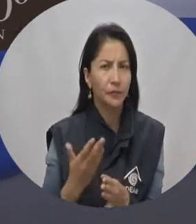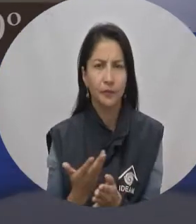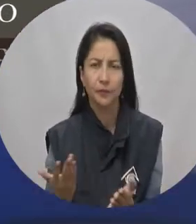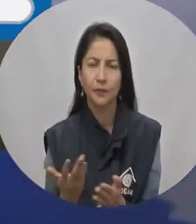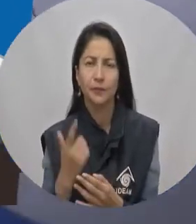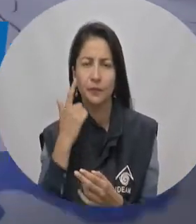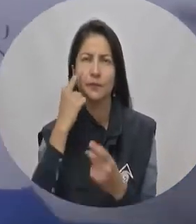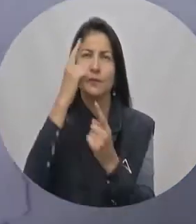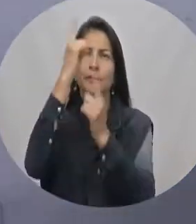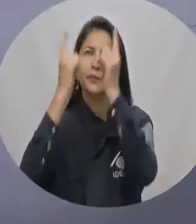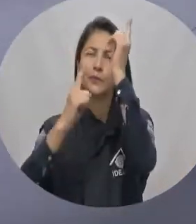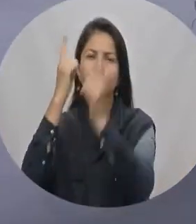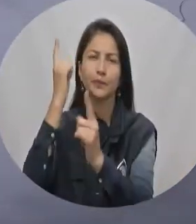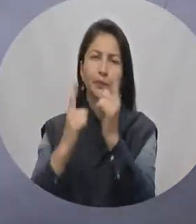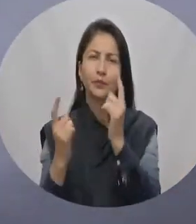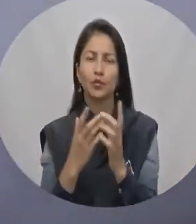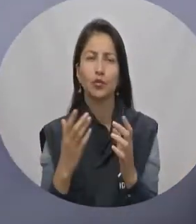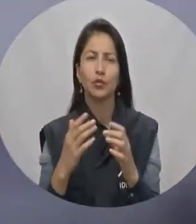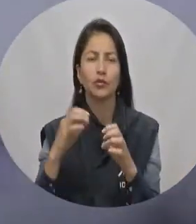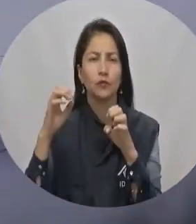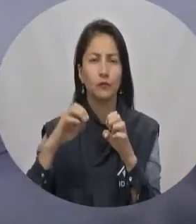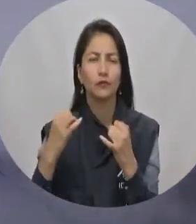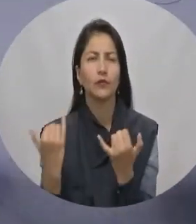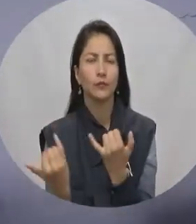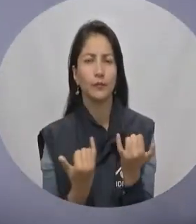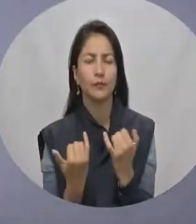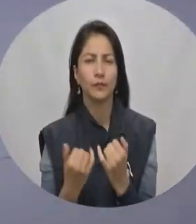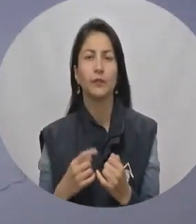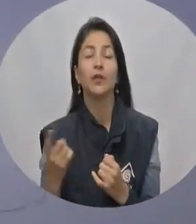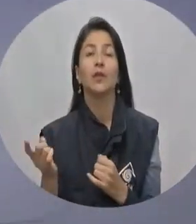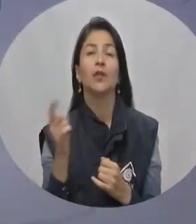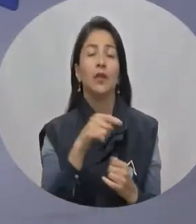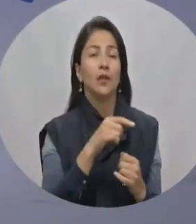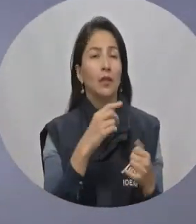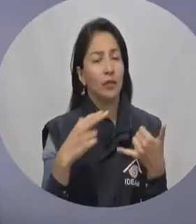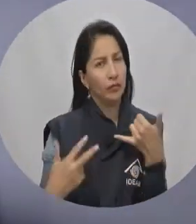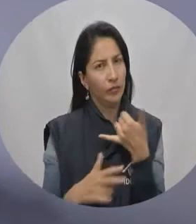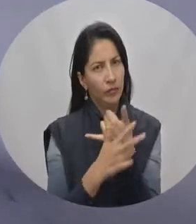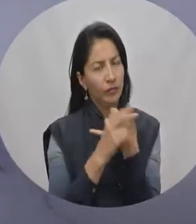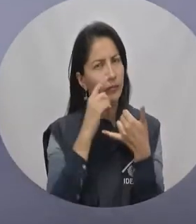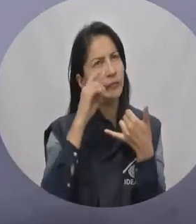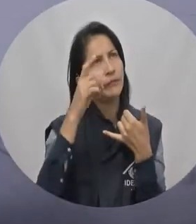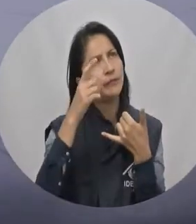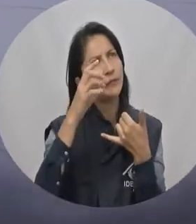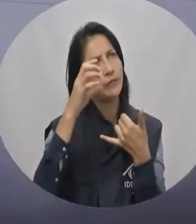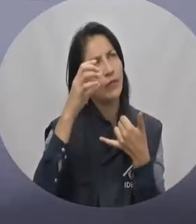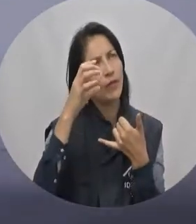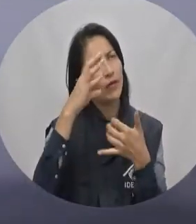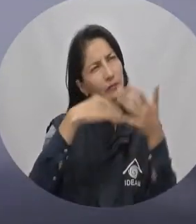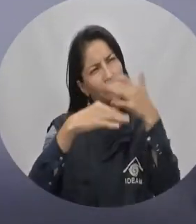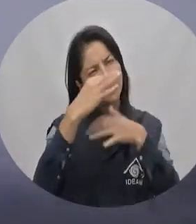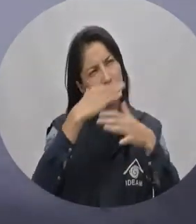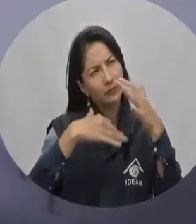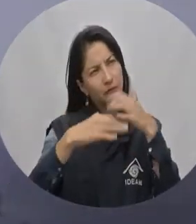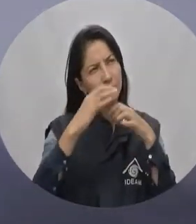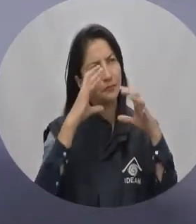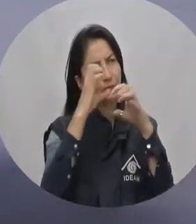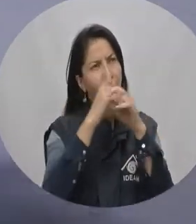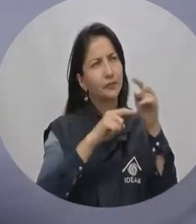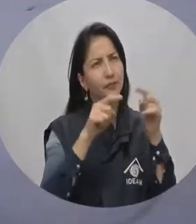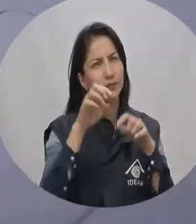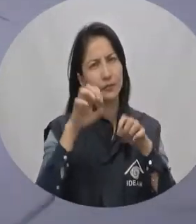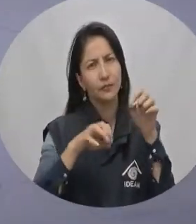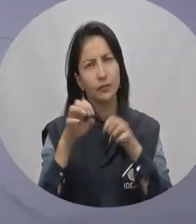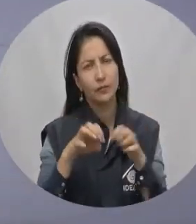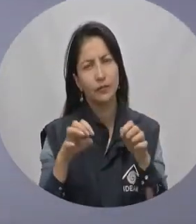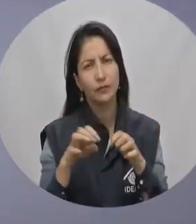Ojo, hay posibilidad de actividad eléctrica en momentos de lluvia intensa. En la región andina prevalecerán condiciones de cielo mayormente